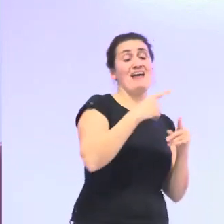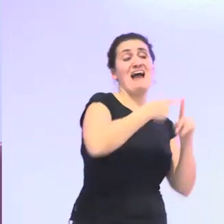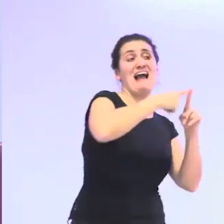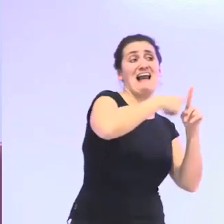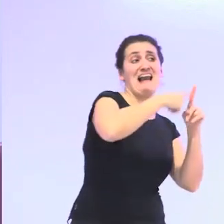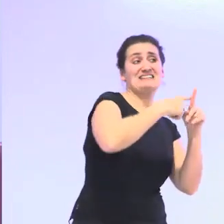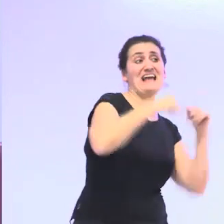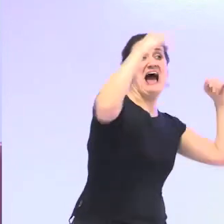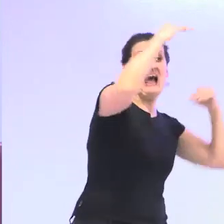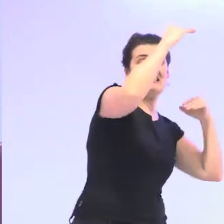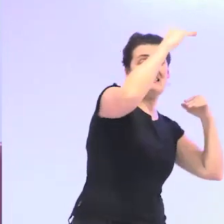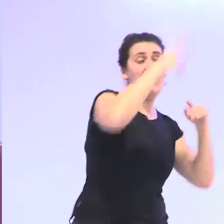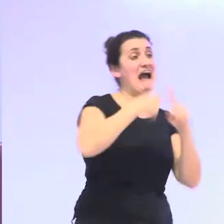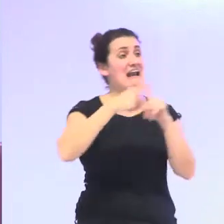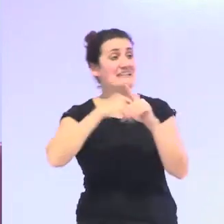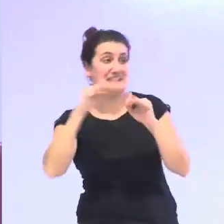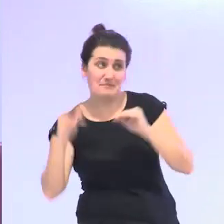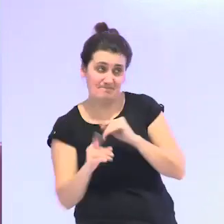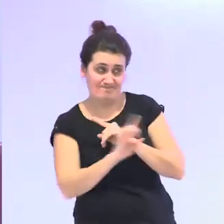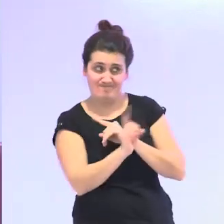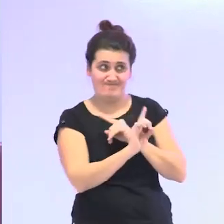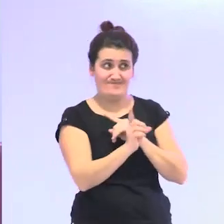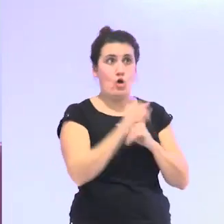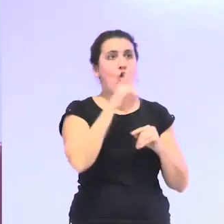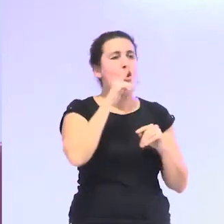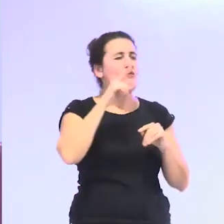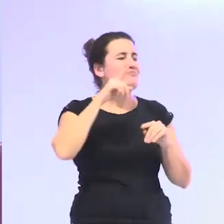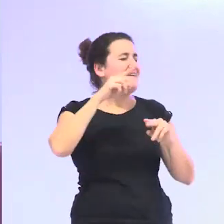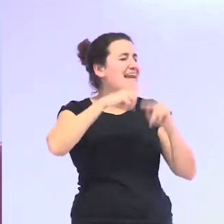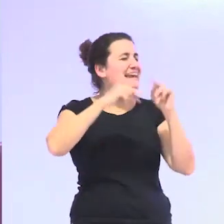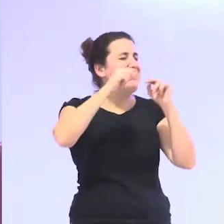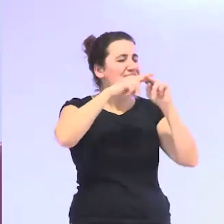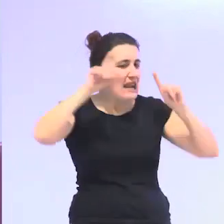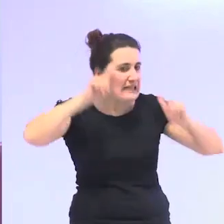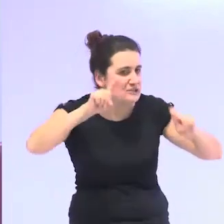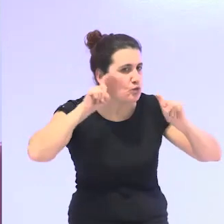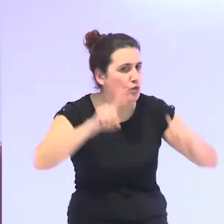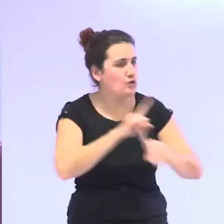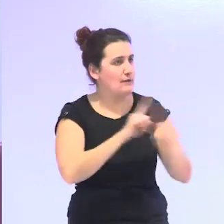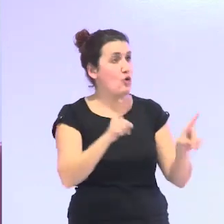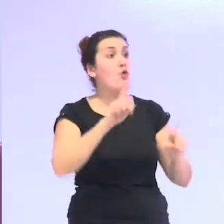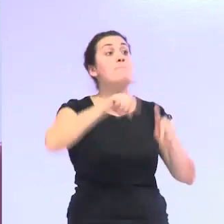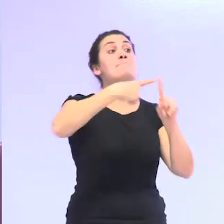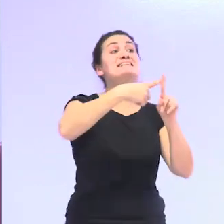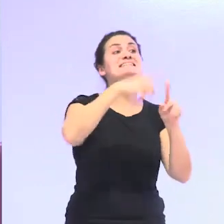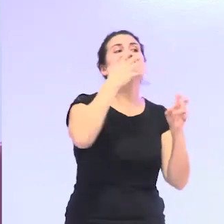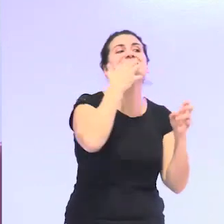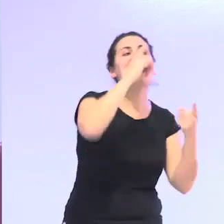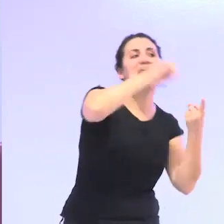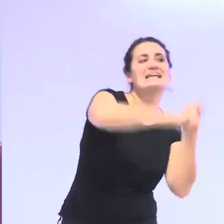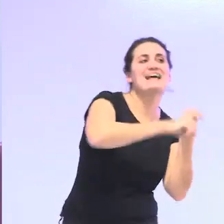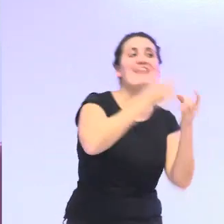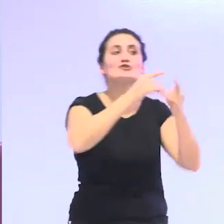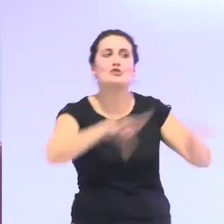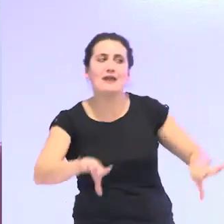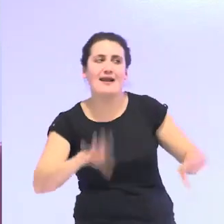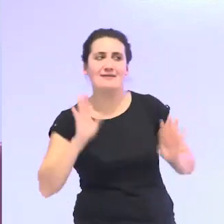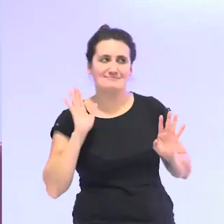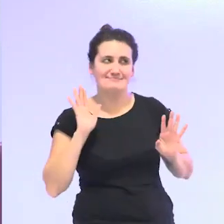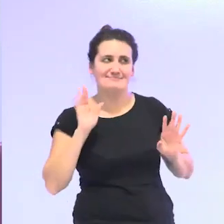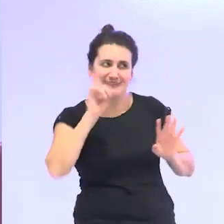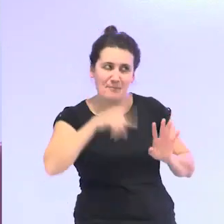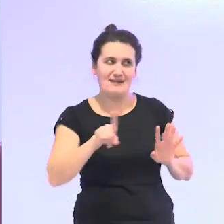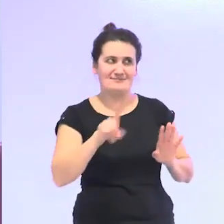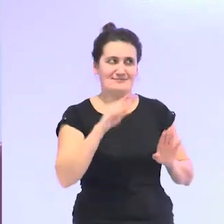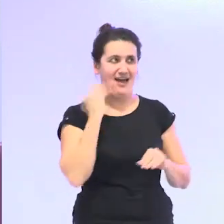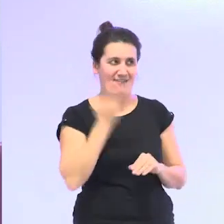es lo mismo el nivel de instrucción es una cosa fundamental y el estado civil lo vamos a ver en cuestiones muy importantes